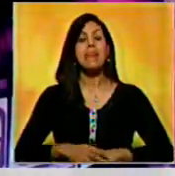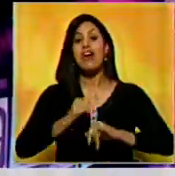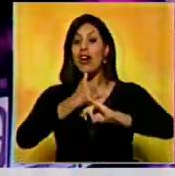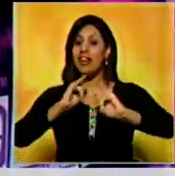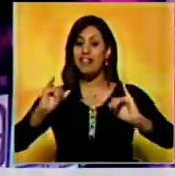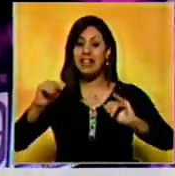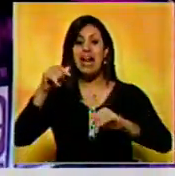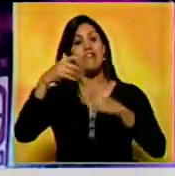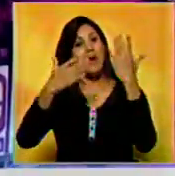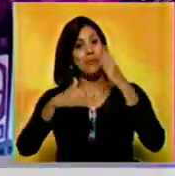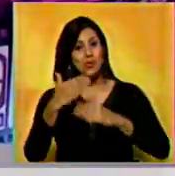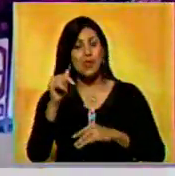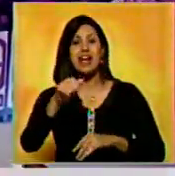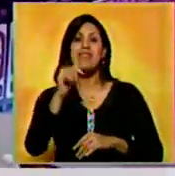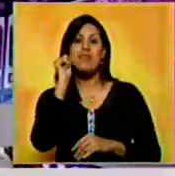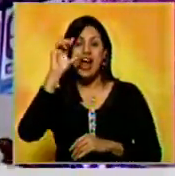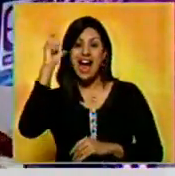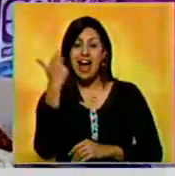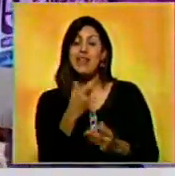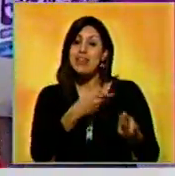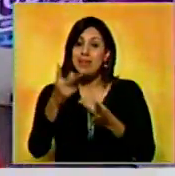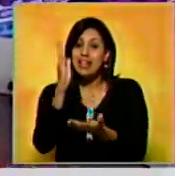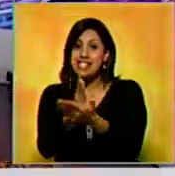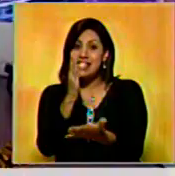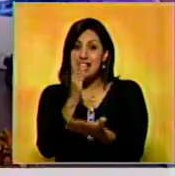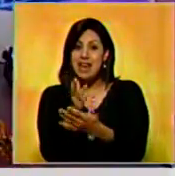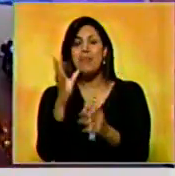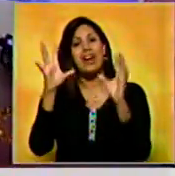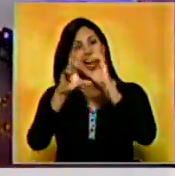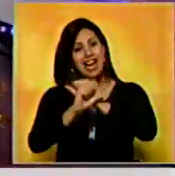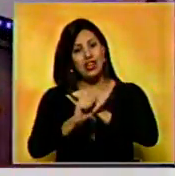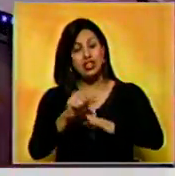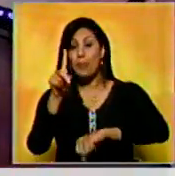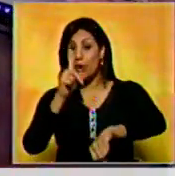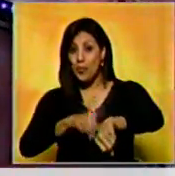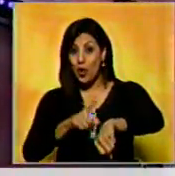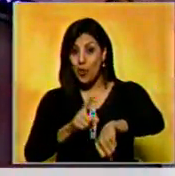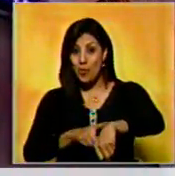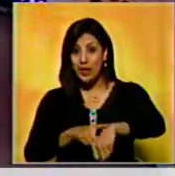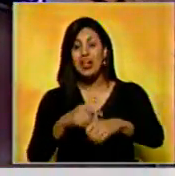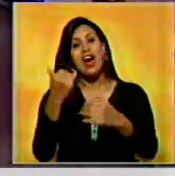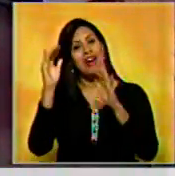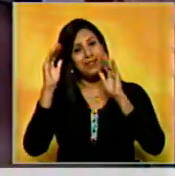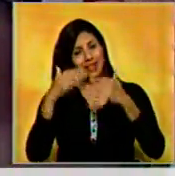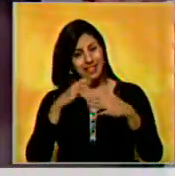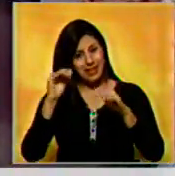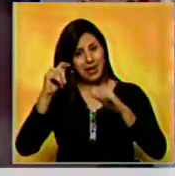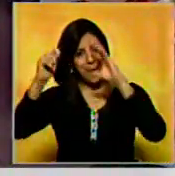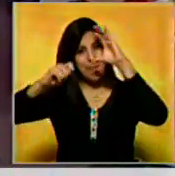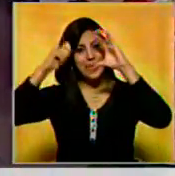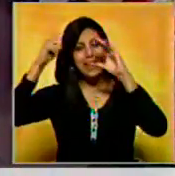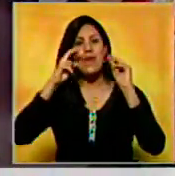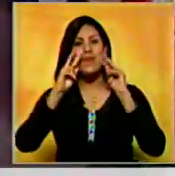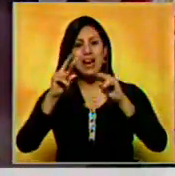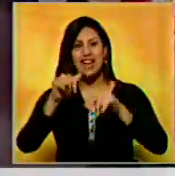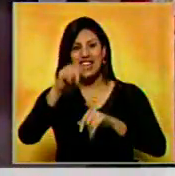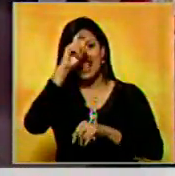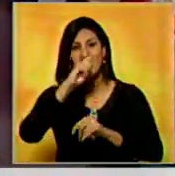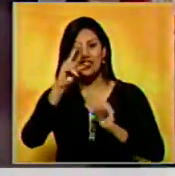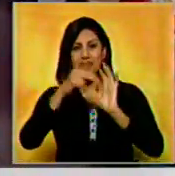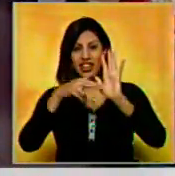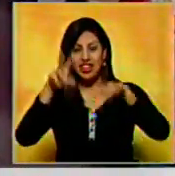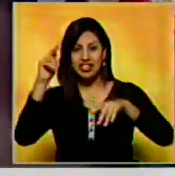Llegamos al final de Estrenos Estrella, soy Gaby Patiño y los invito como siempre a la misión estelar, pero por los momentos despedimos con el video más visto de este año